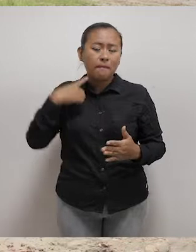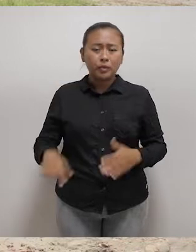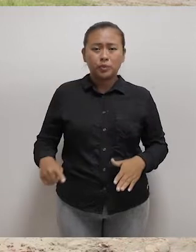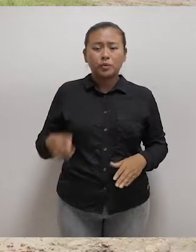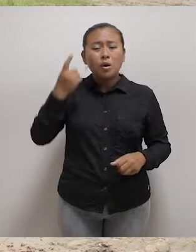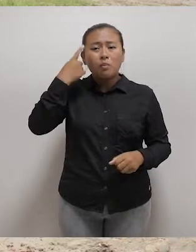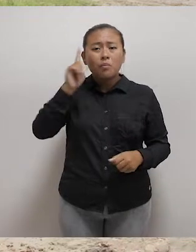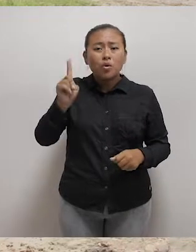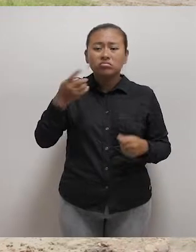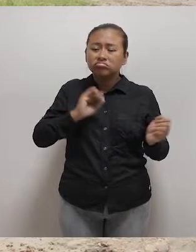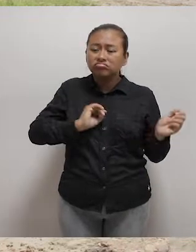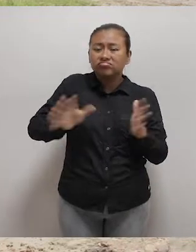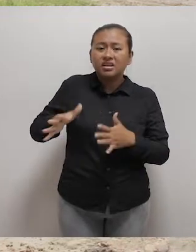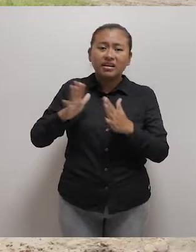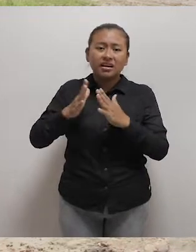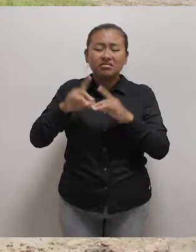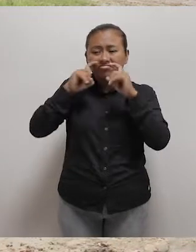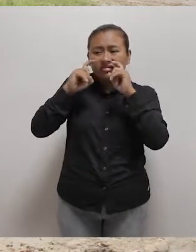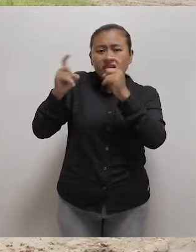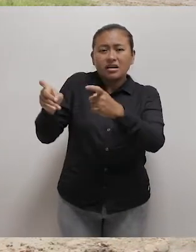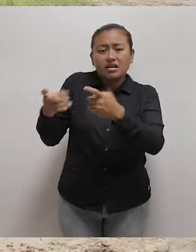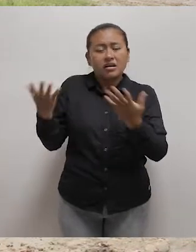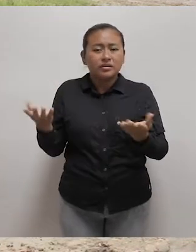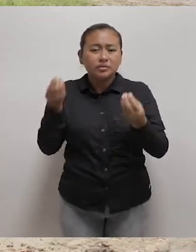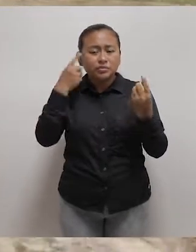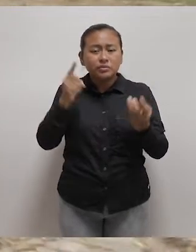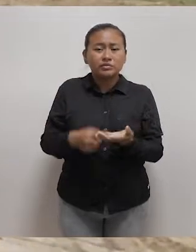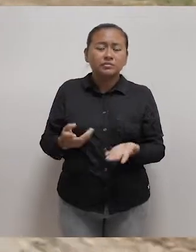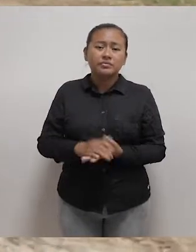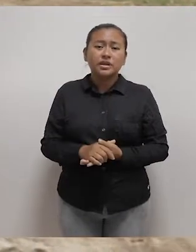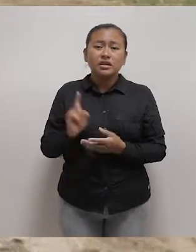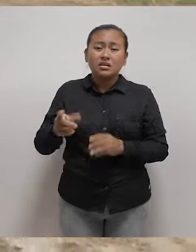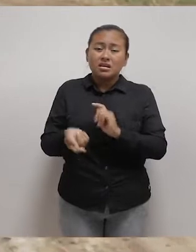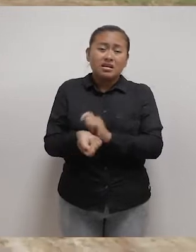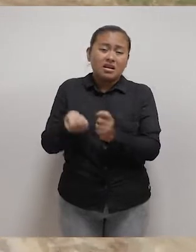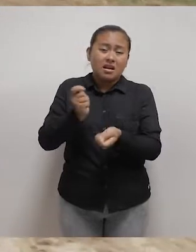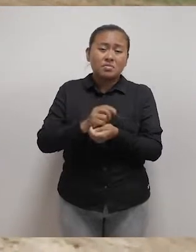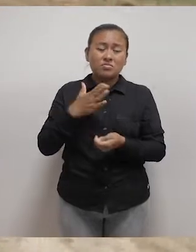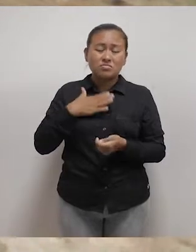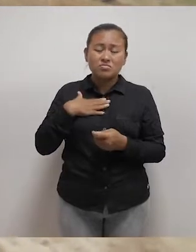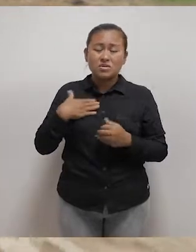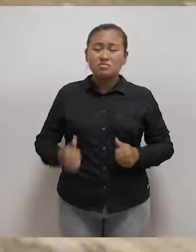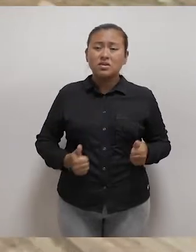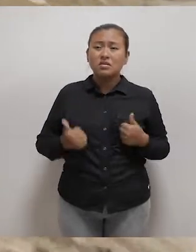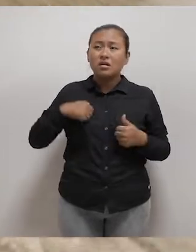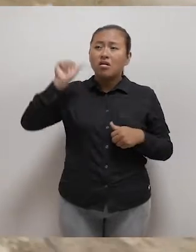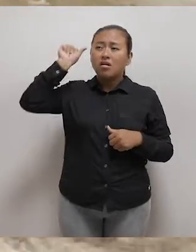porque prácticamente dejamos regalando todo, la casa. Ese cambio implicó en mi vida